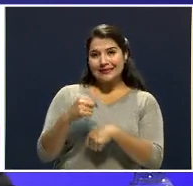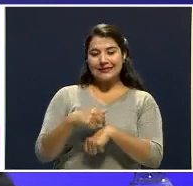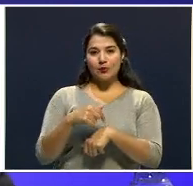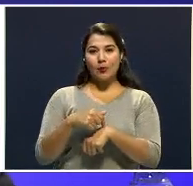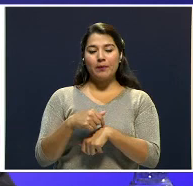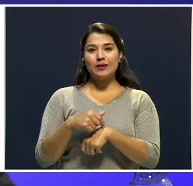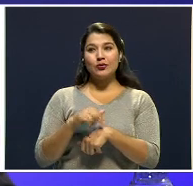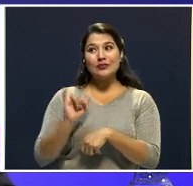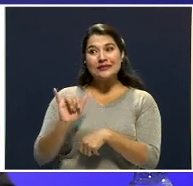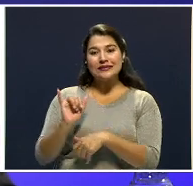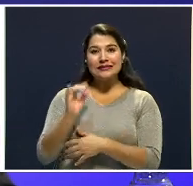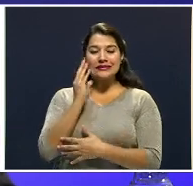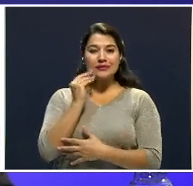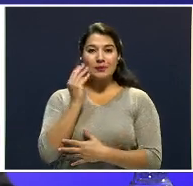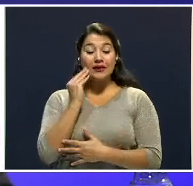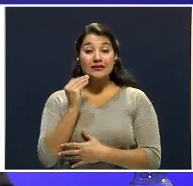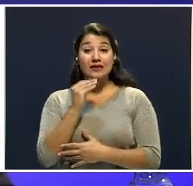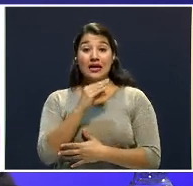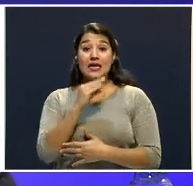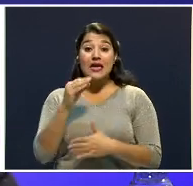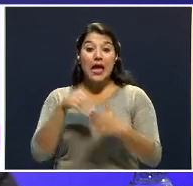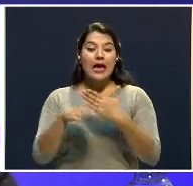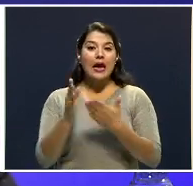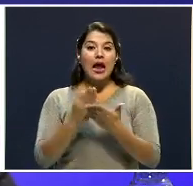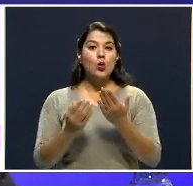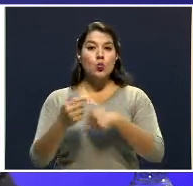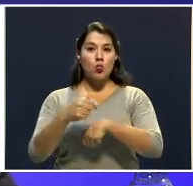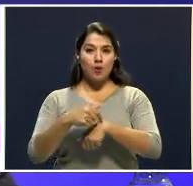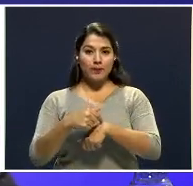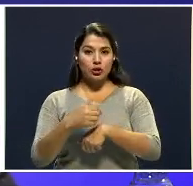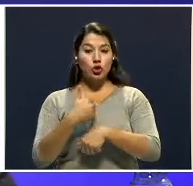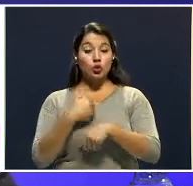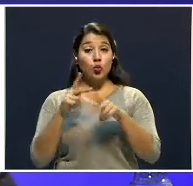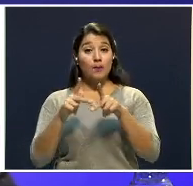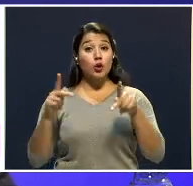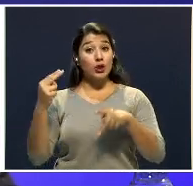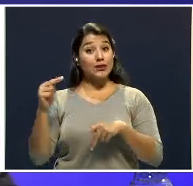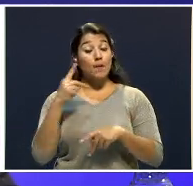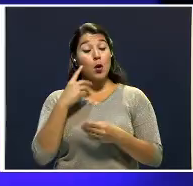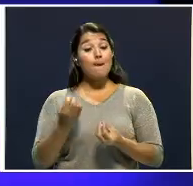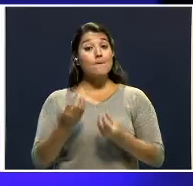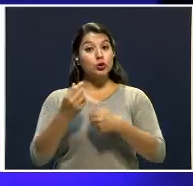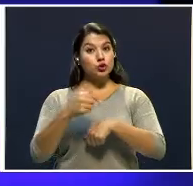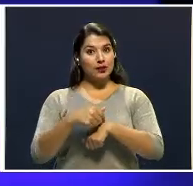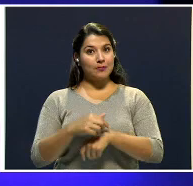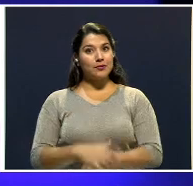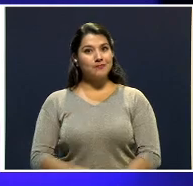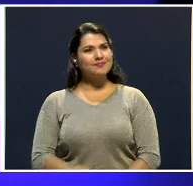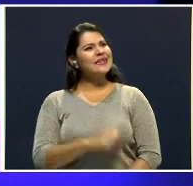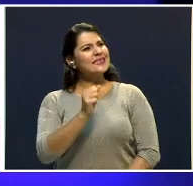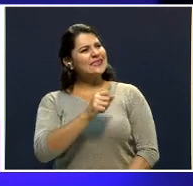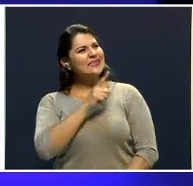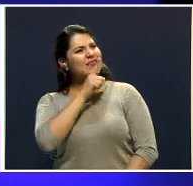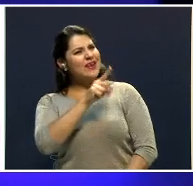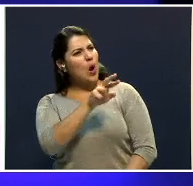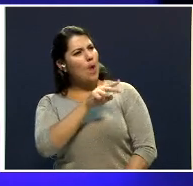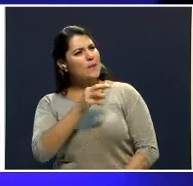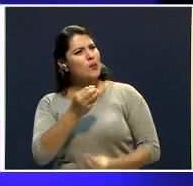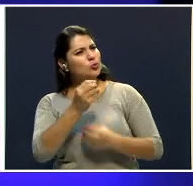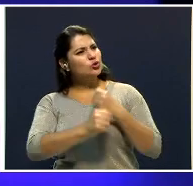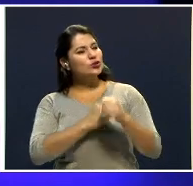tipo de vivencias que en algún momento las vivimos en la nación durante mucho tiempo también. Es cierto, fuimos compañeros muchos años.